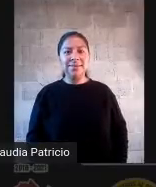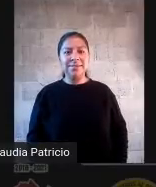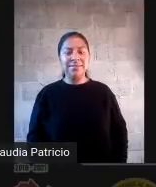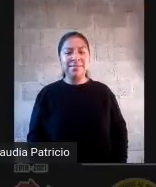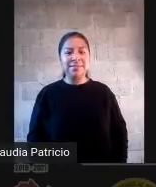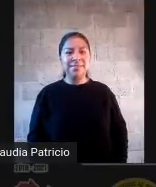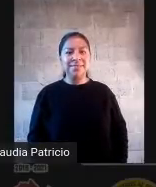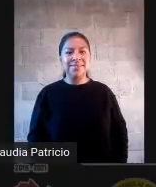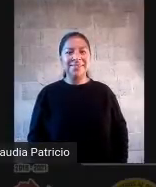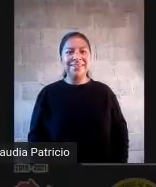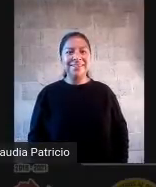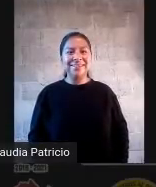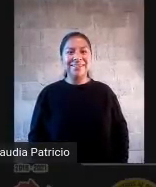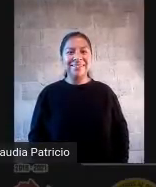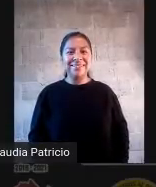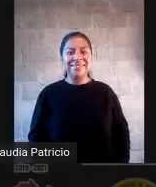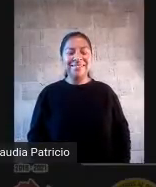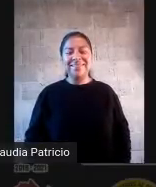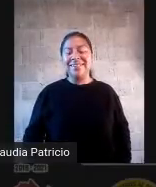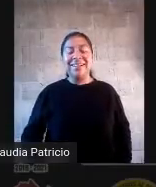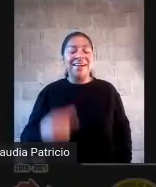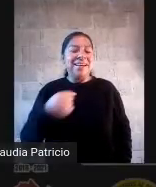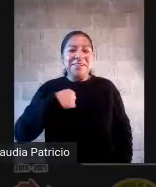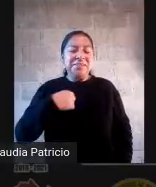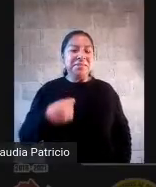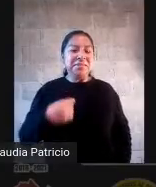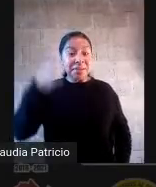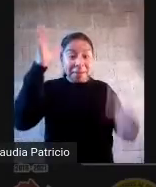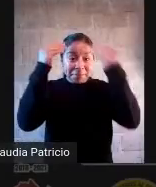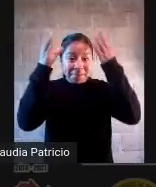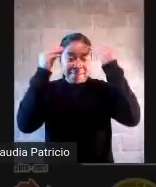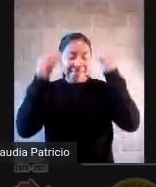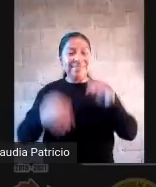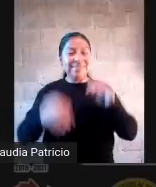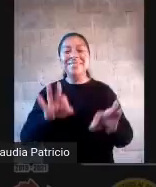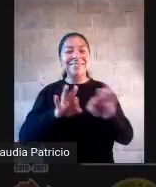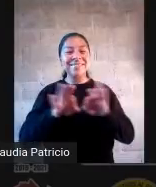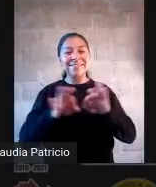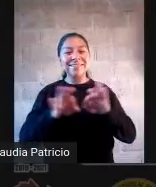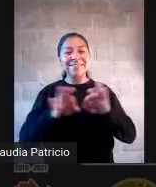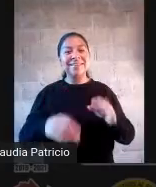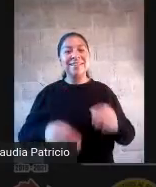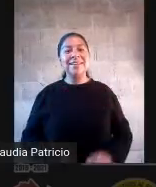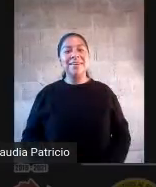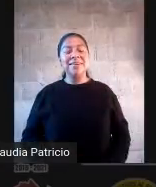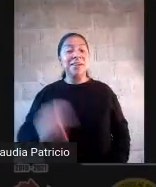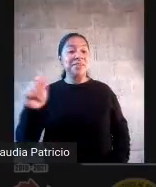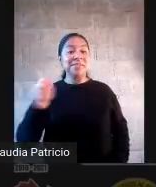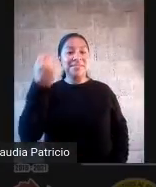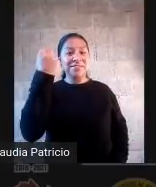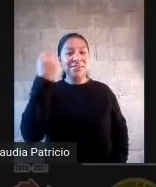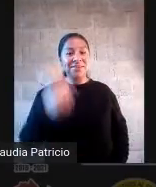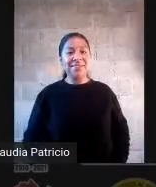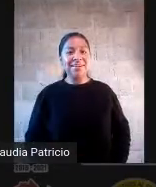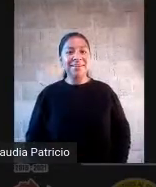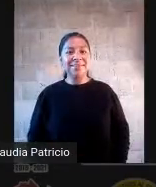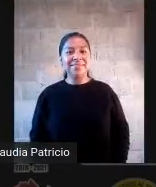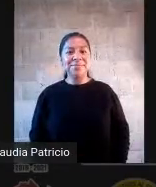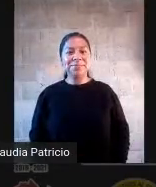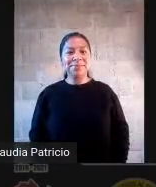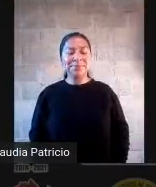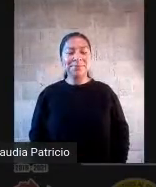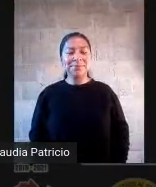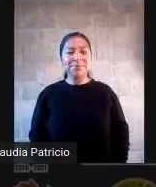Ya voy aprendiendo a manejar estas tecnologías. Perfecto. Ok. Voy a dar un tiempo para que todos ustedes vayan por su